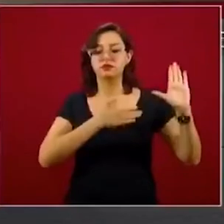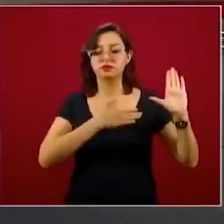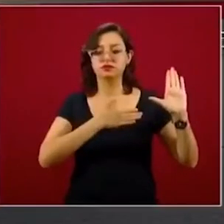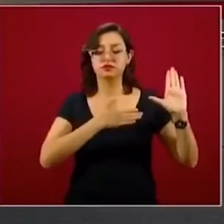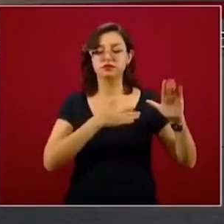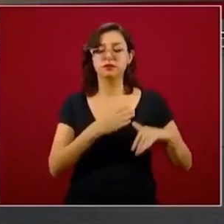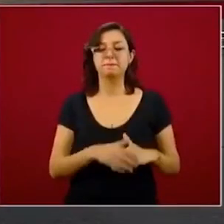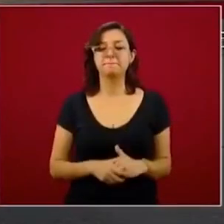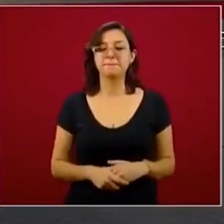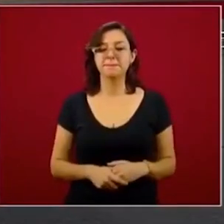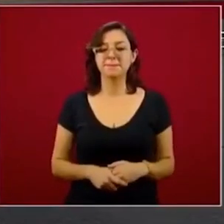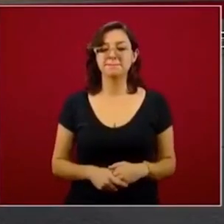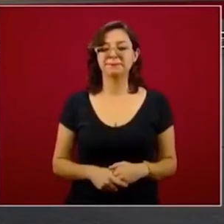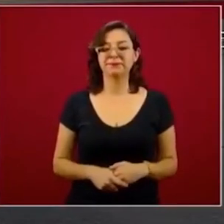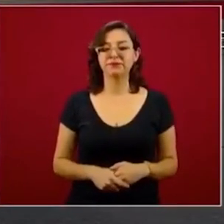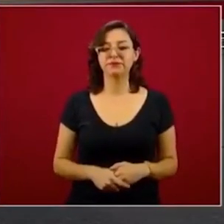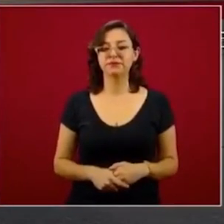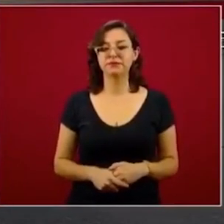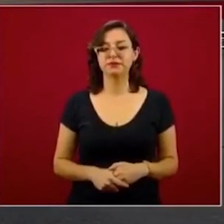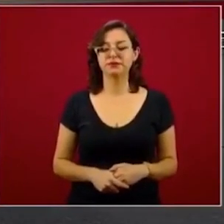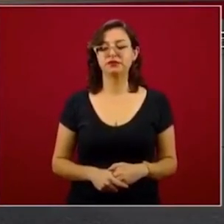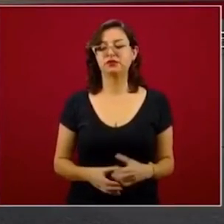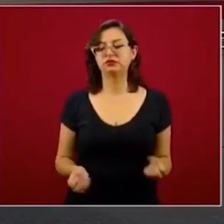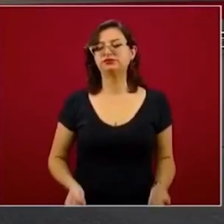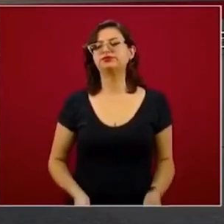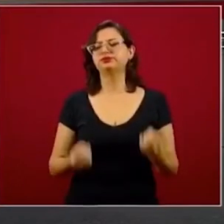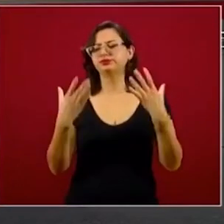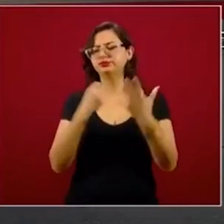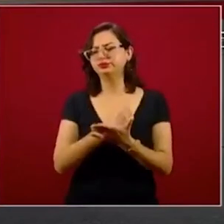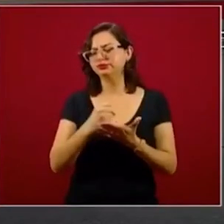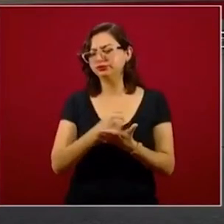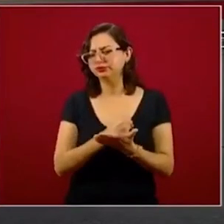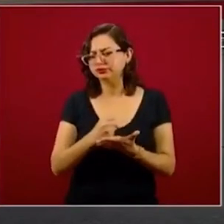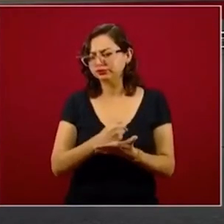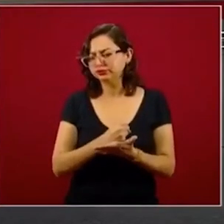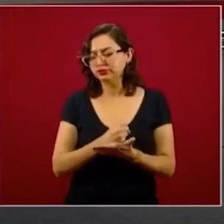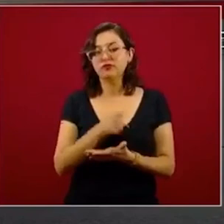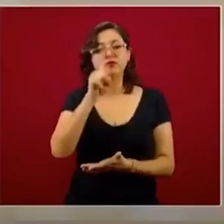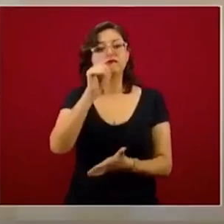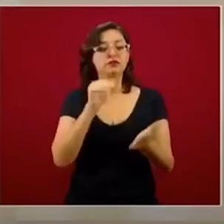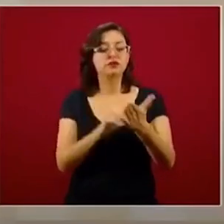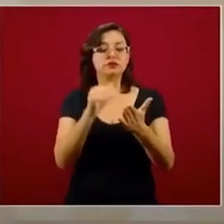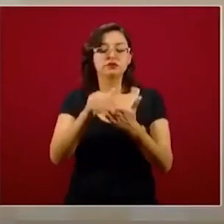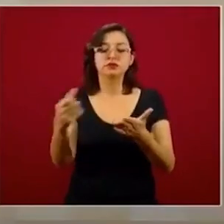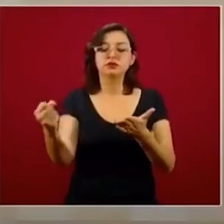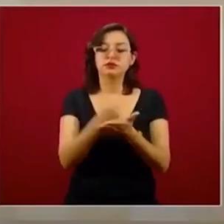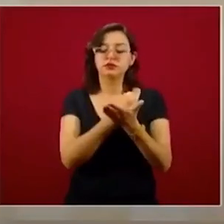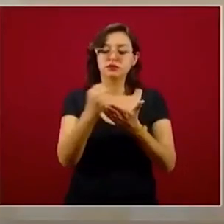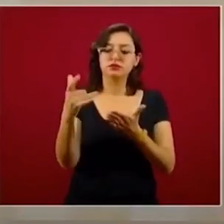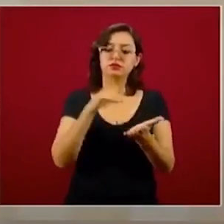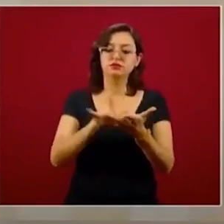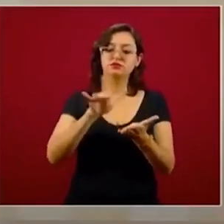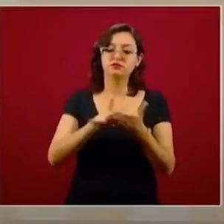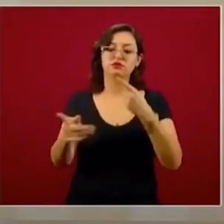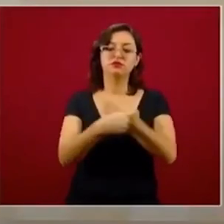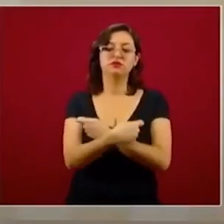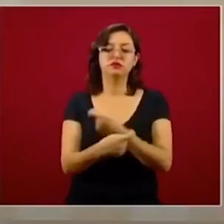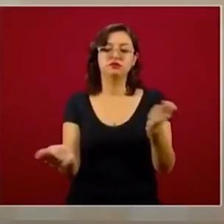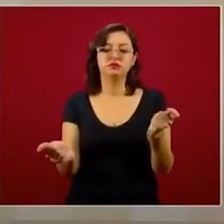Créditos que son un millón de créditos, apoyos financieros que vamos a distribuir